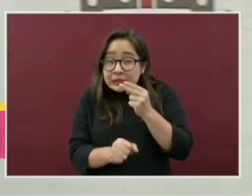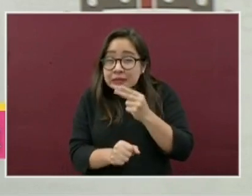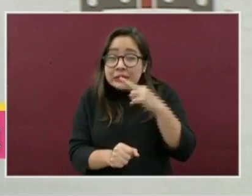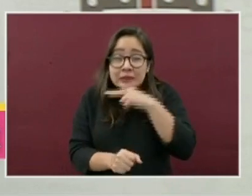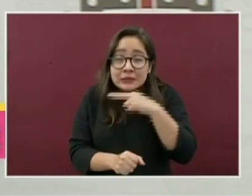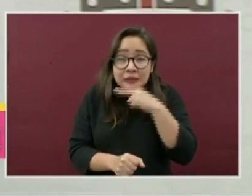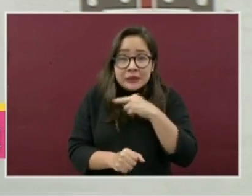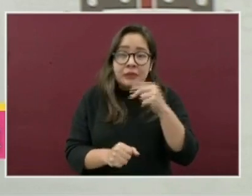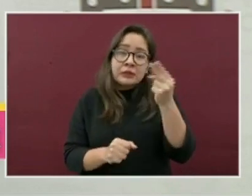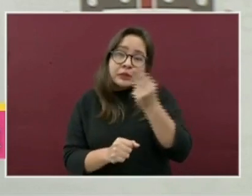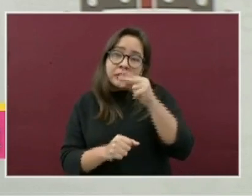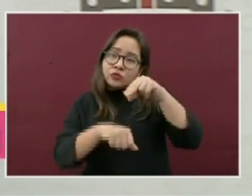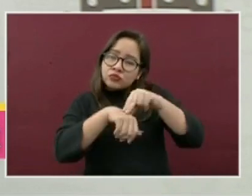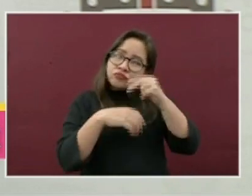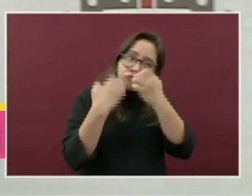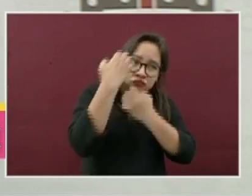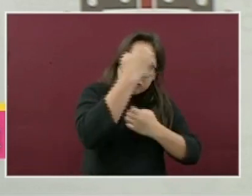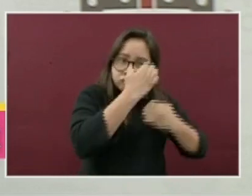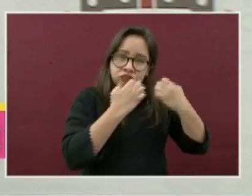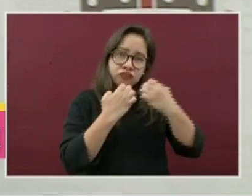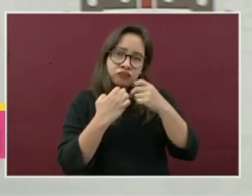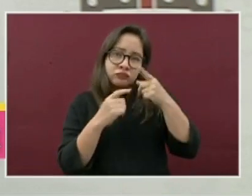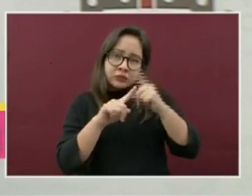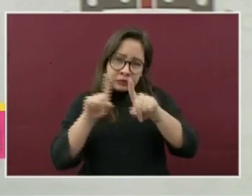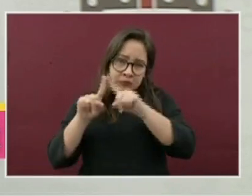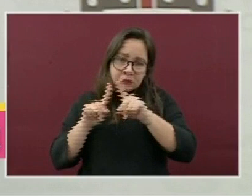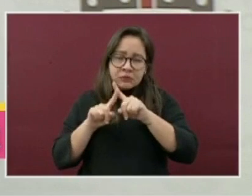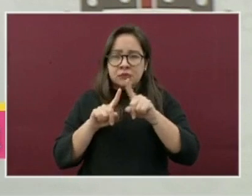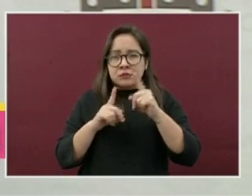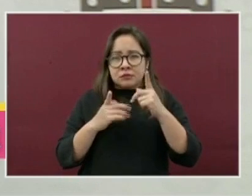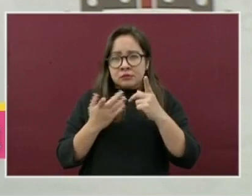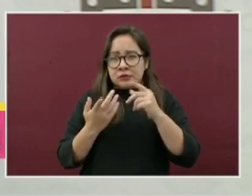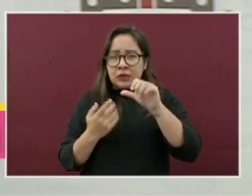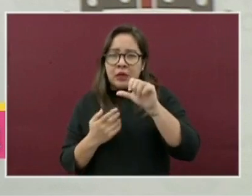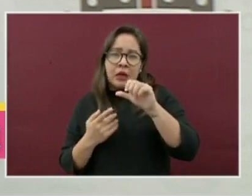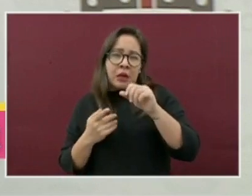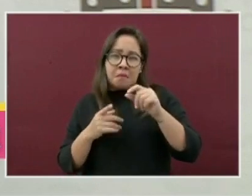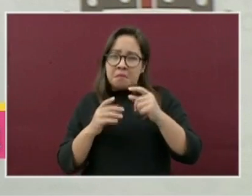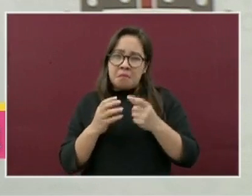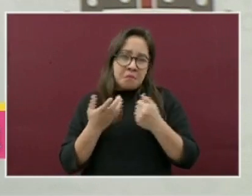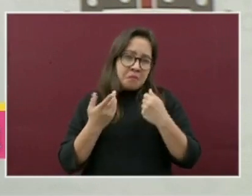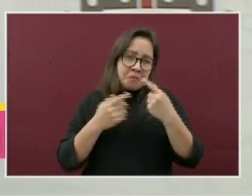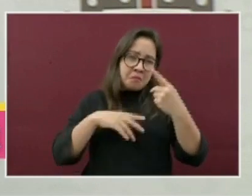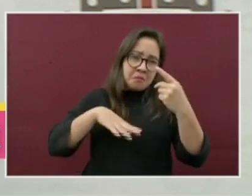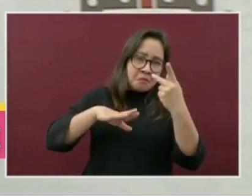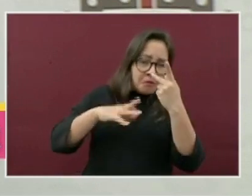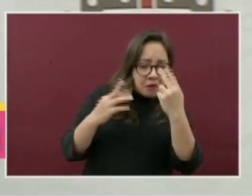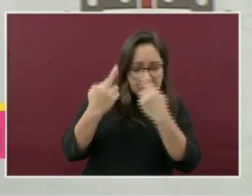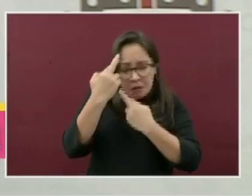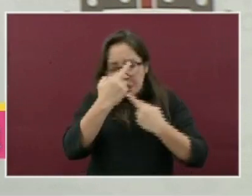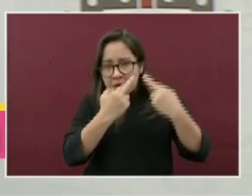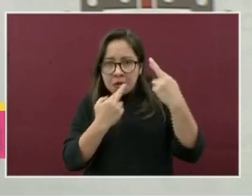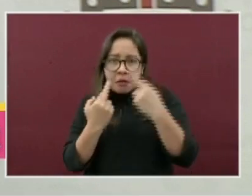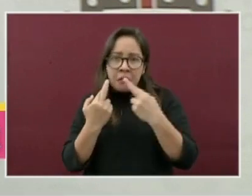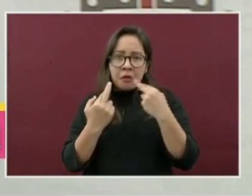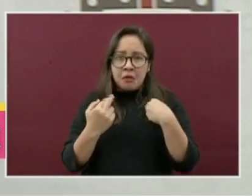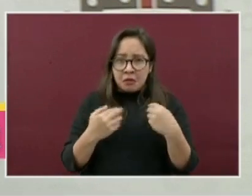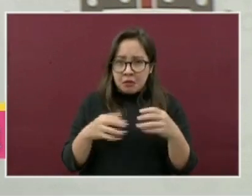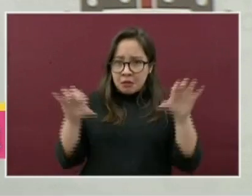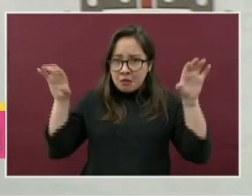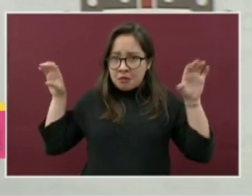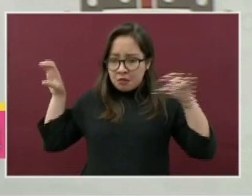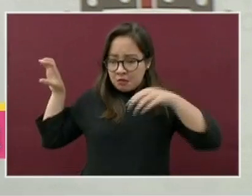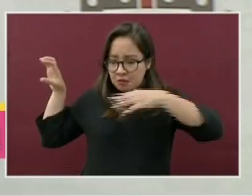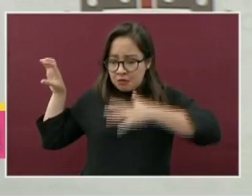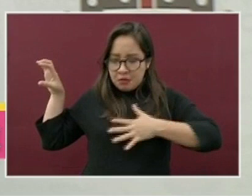pruebas como mastografía, papanicolau, antígeno prostático, entre otros, recordando que el cáncer, si se